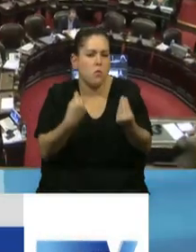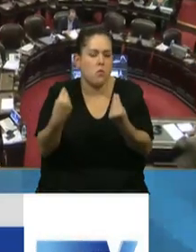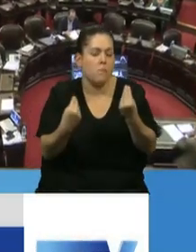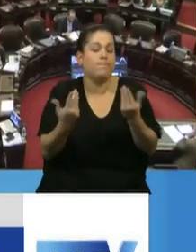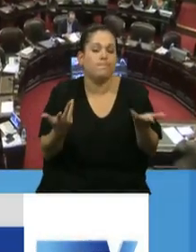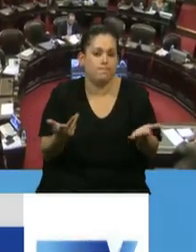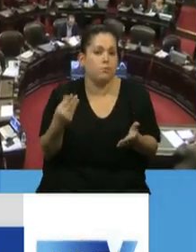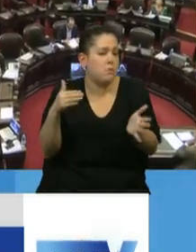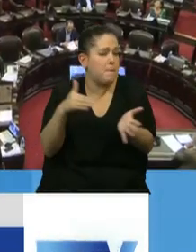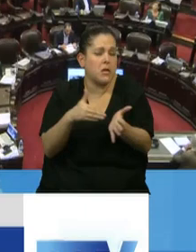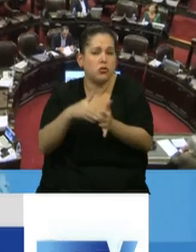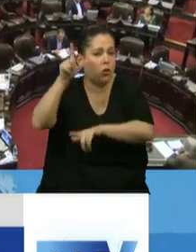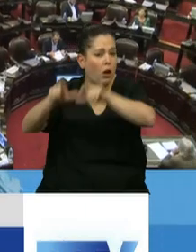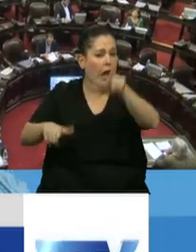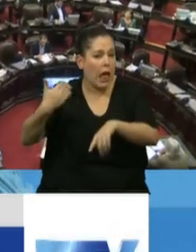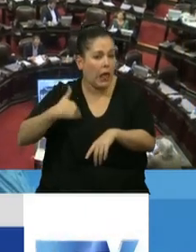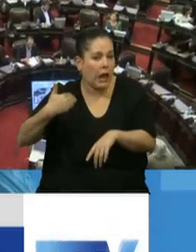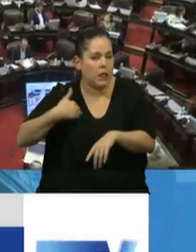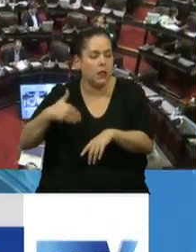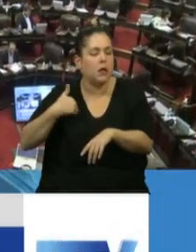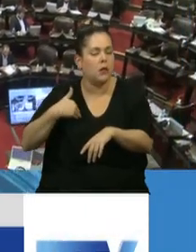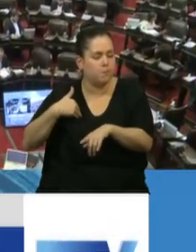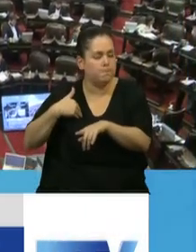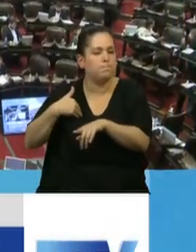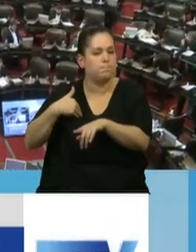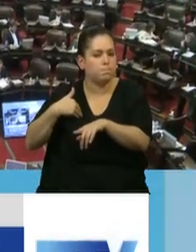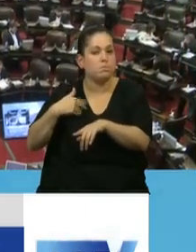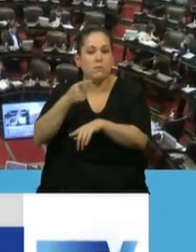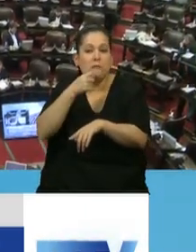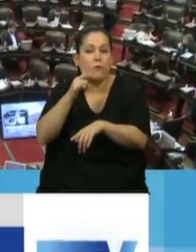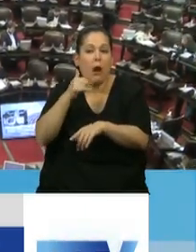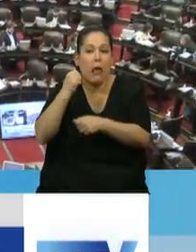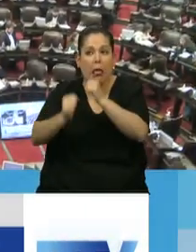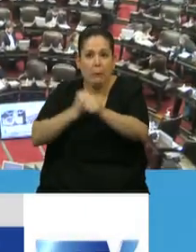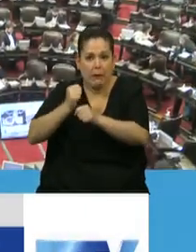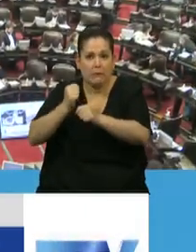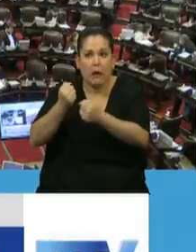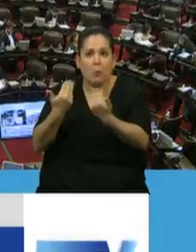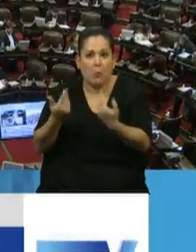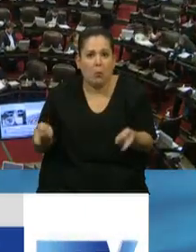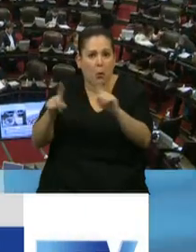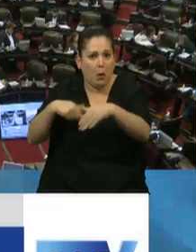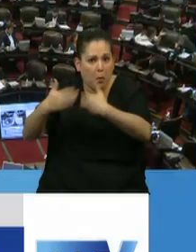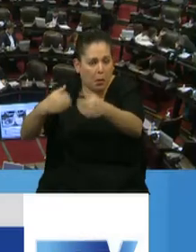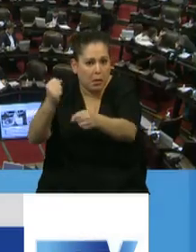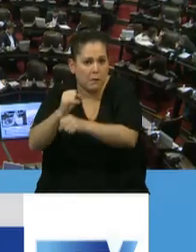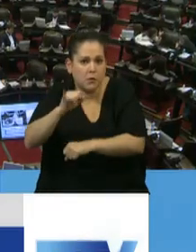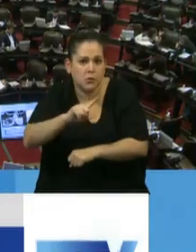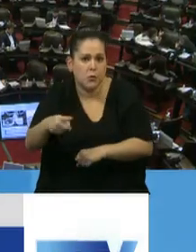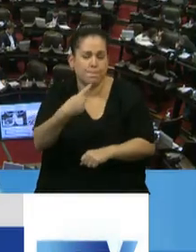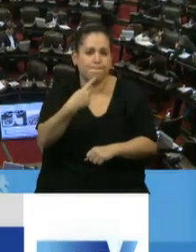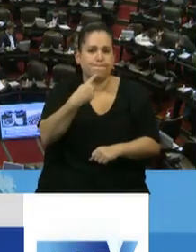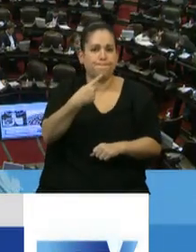millones de argentinos, básicamente si sus empresas van a poder volver a trabajar. Y el desafío